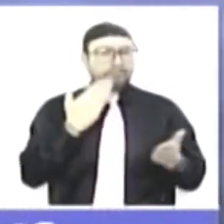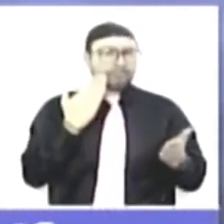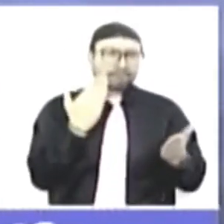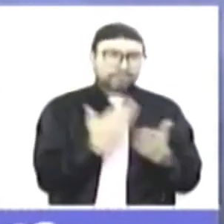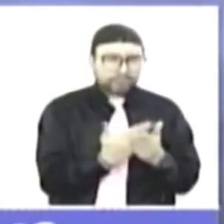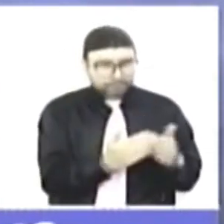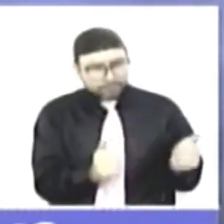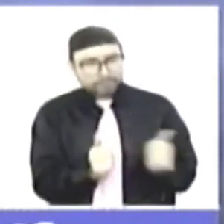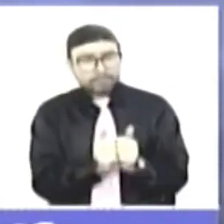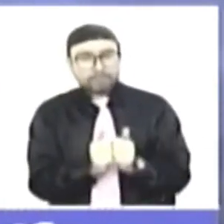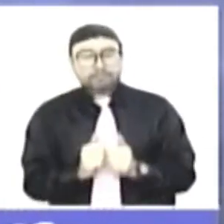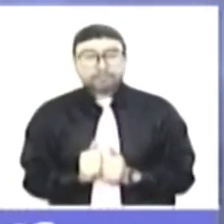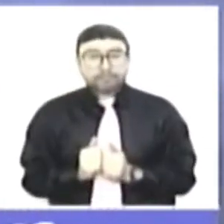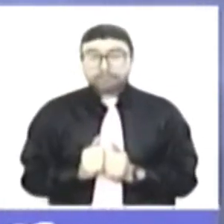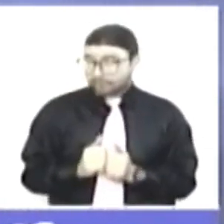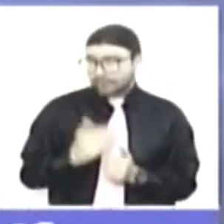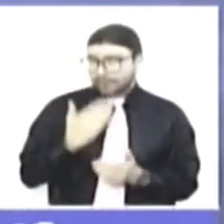Noticias. Muchas gracias a ustedes. Buenas noches. Gracias. Gracias.